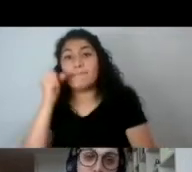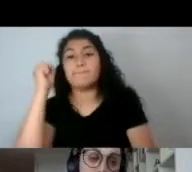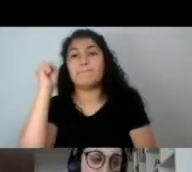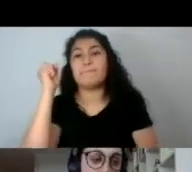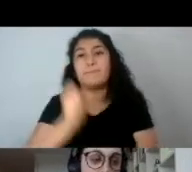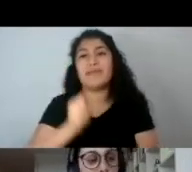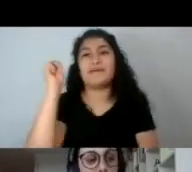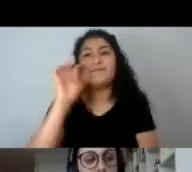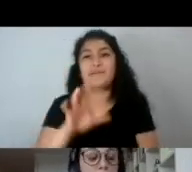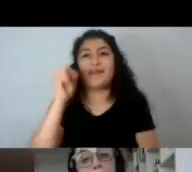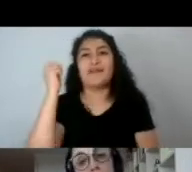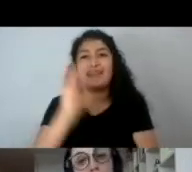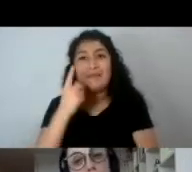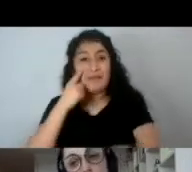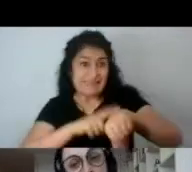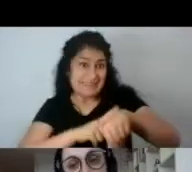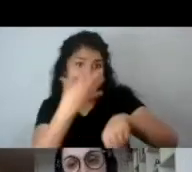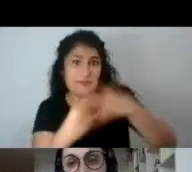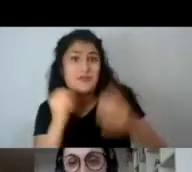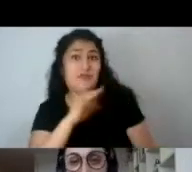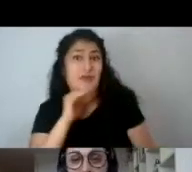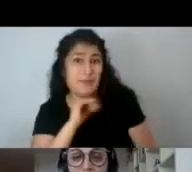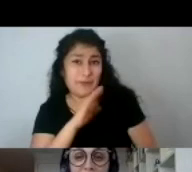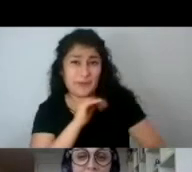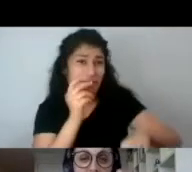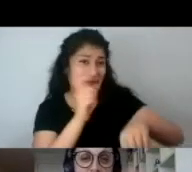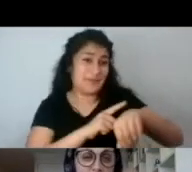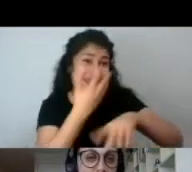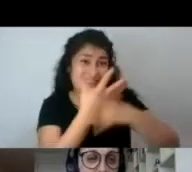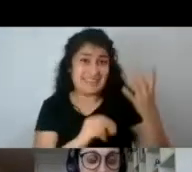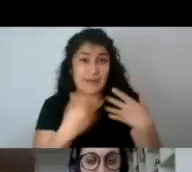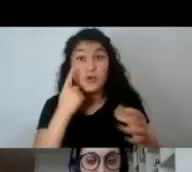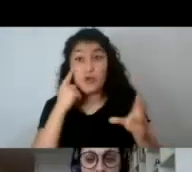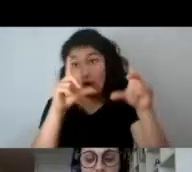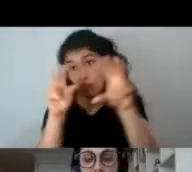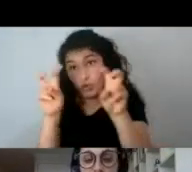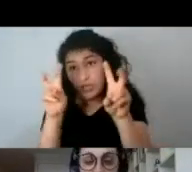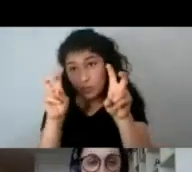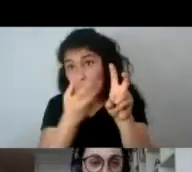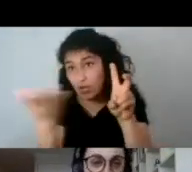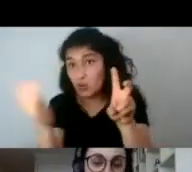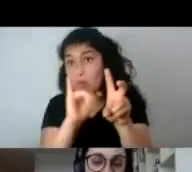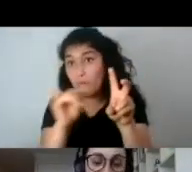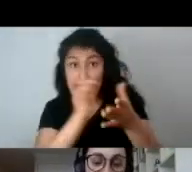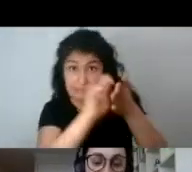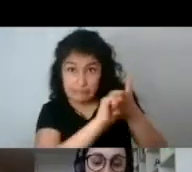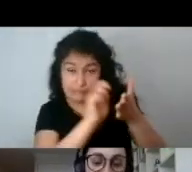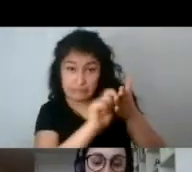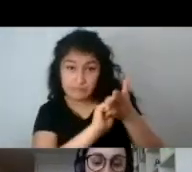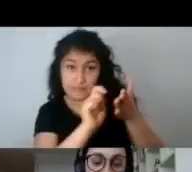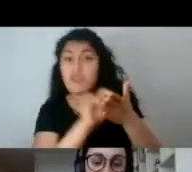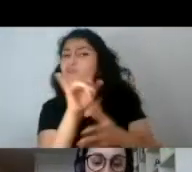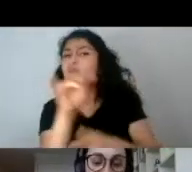detengan cada una, pero en honor al tiempo no puedo. Les dejo así los títulos, las autoras, para que tomen apunte y puedan